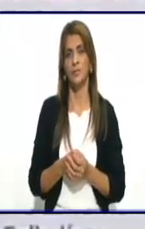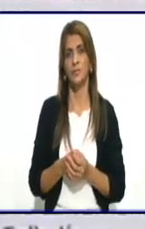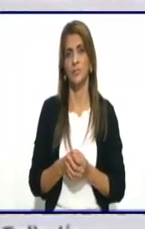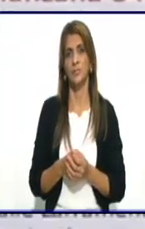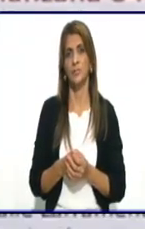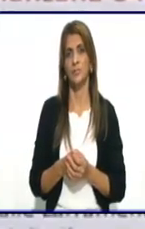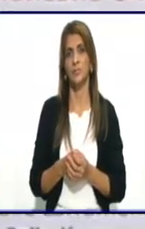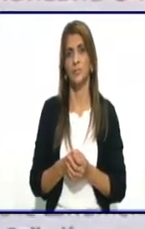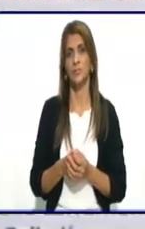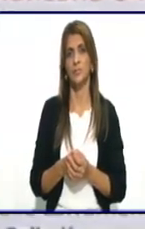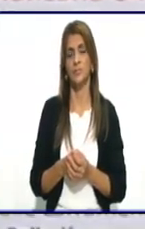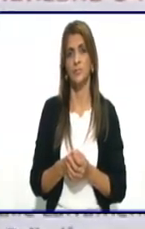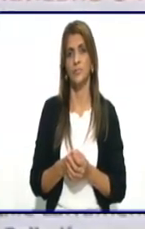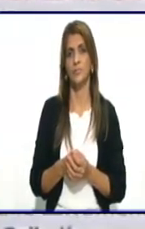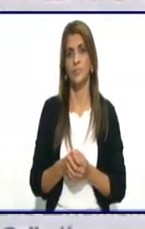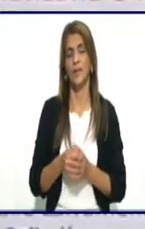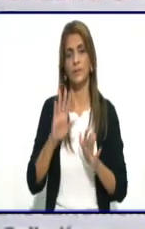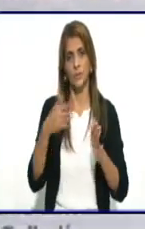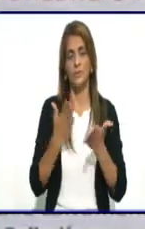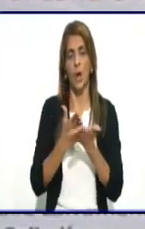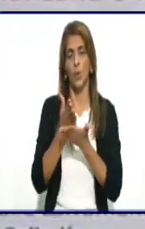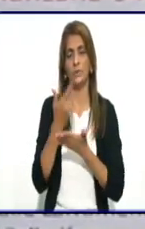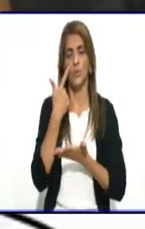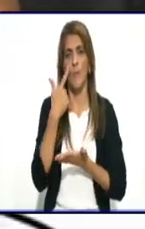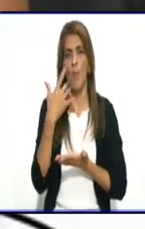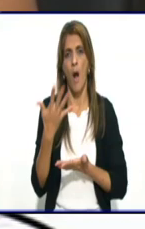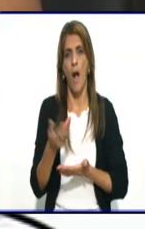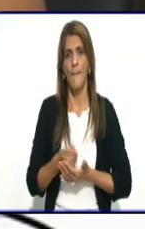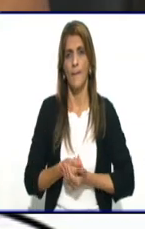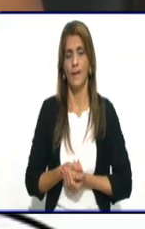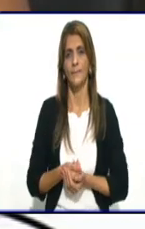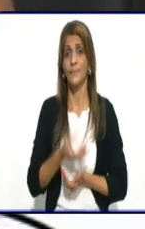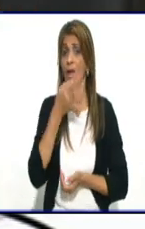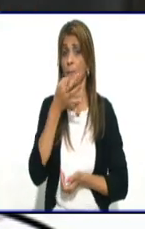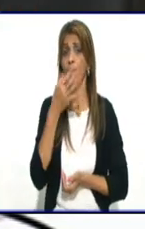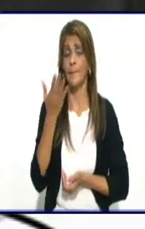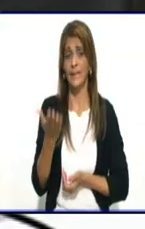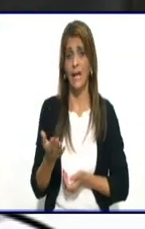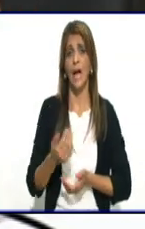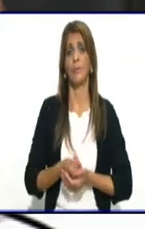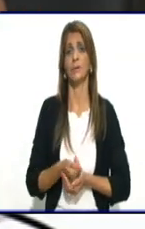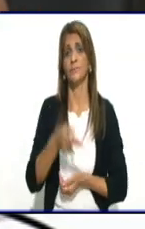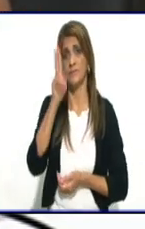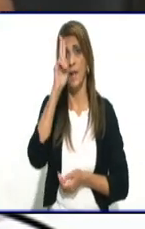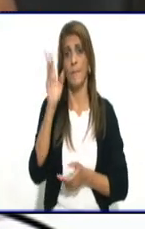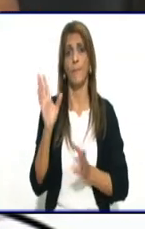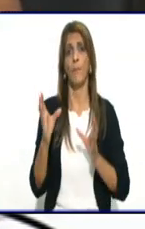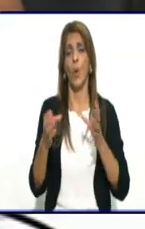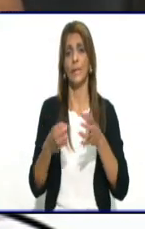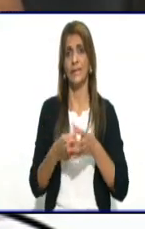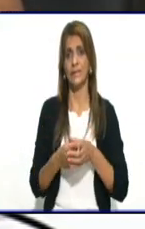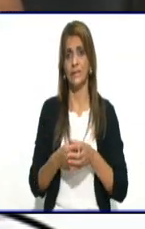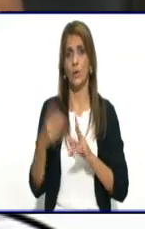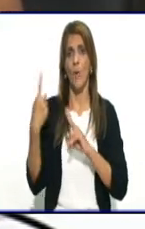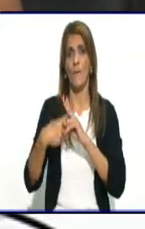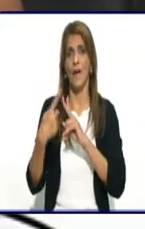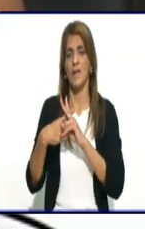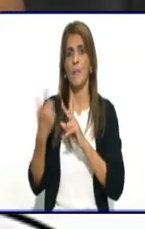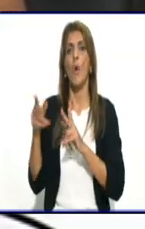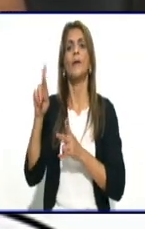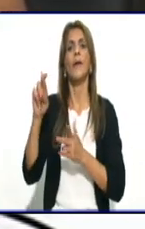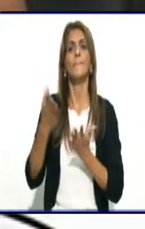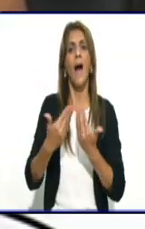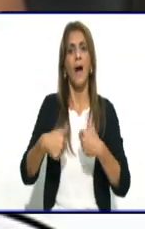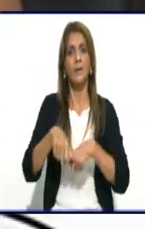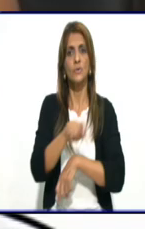Ya, perfecto. Bueno, seguimos entonces. A ver. Bueno, como le explicaba, del policlínico Camilo Cienfuegos se establecen tres